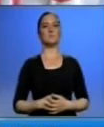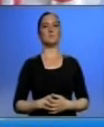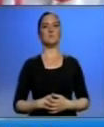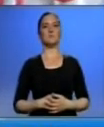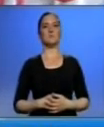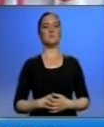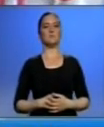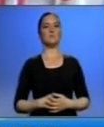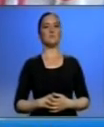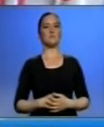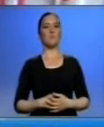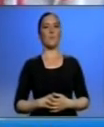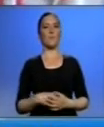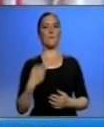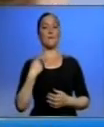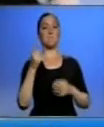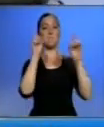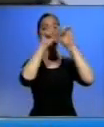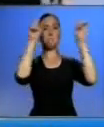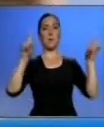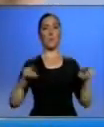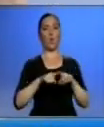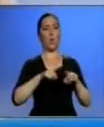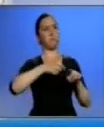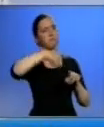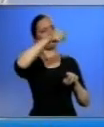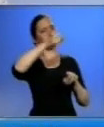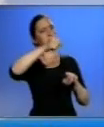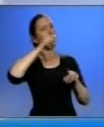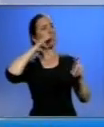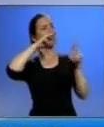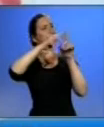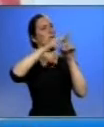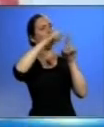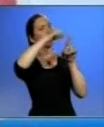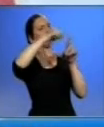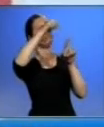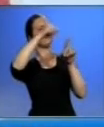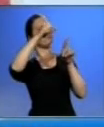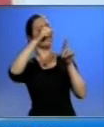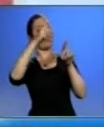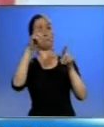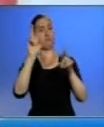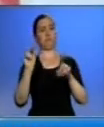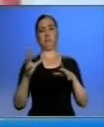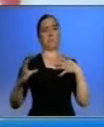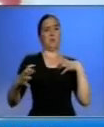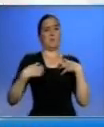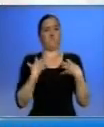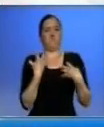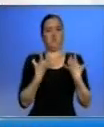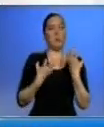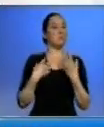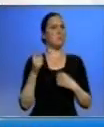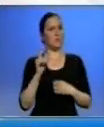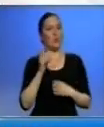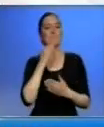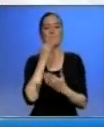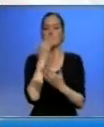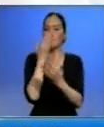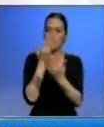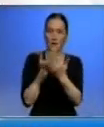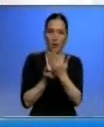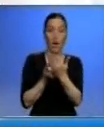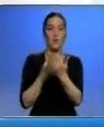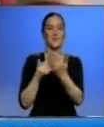Sobre el papel pintan las consignas, los mensajes. No en reclamo dicen, sino más bien en agradecimiento. En la